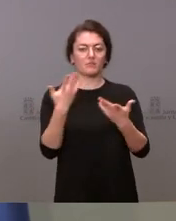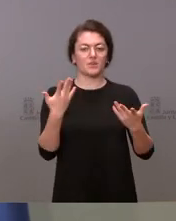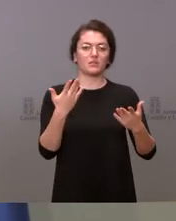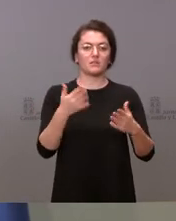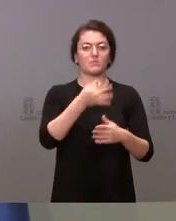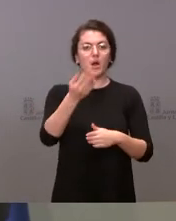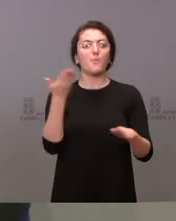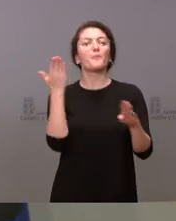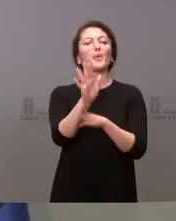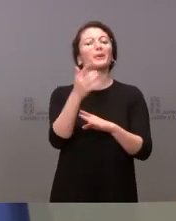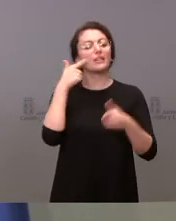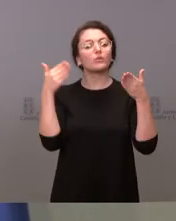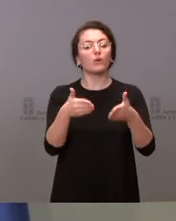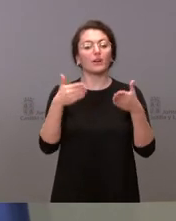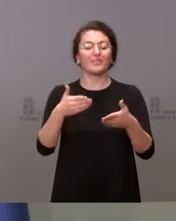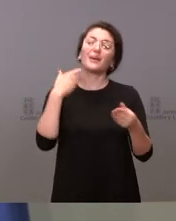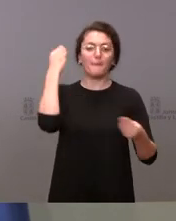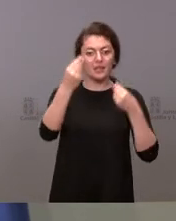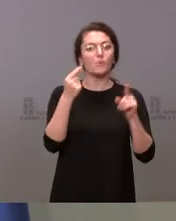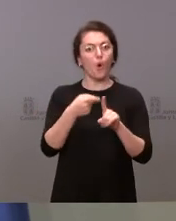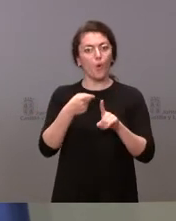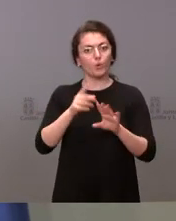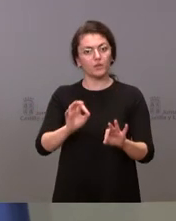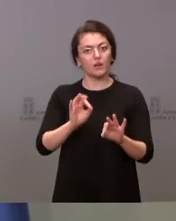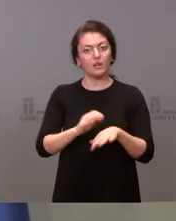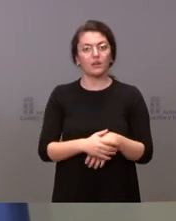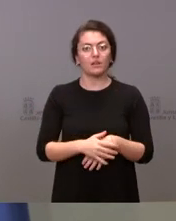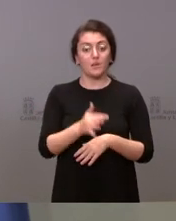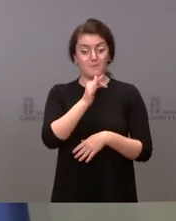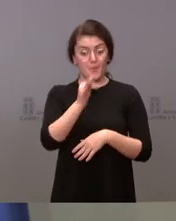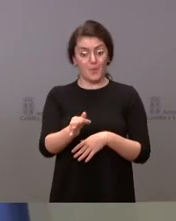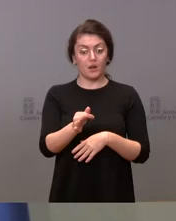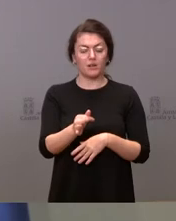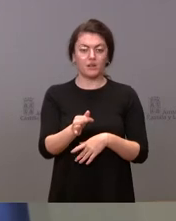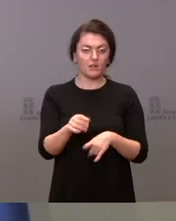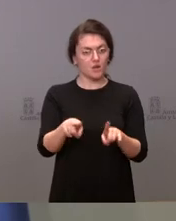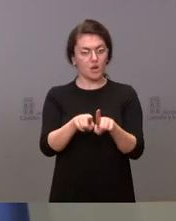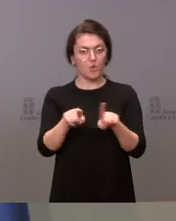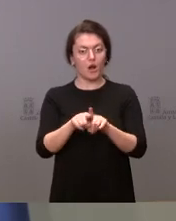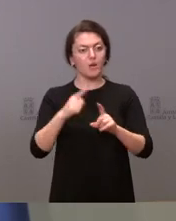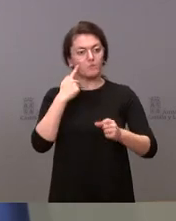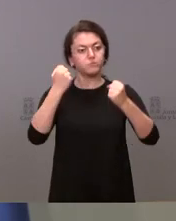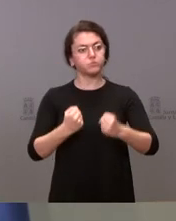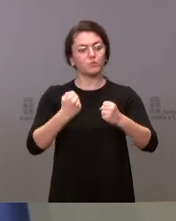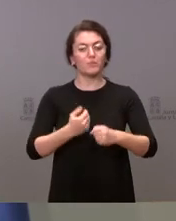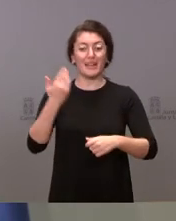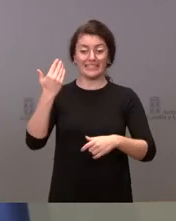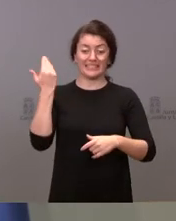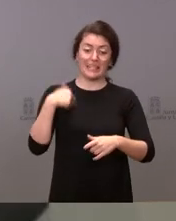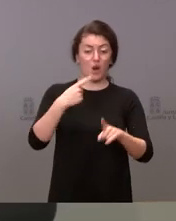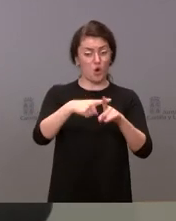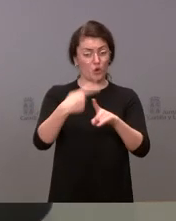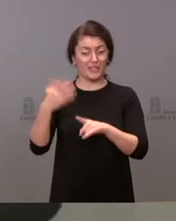que son útiles y que entendemos que además vienen a consolidar cosas ya aprobadas en el presupuesto anterior,